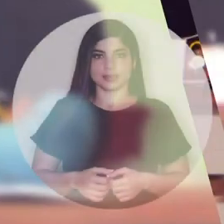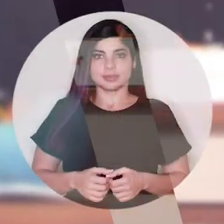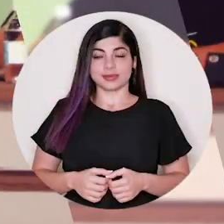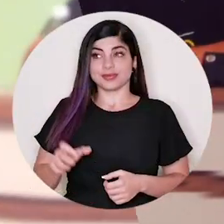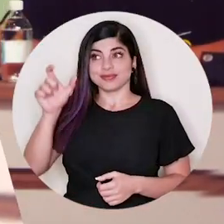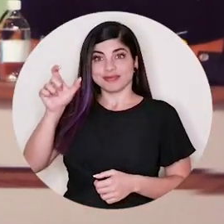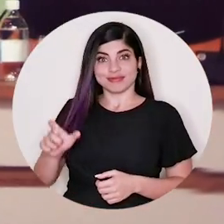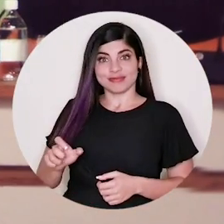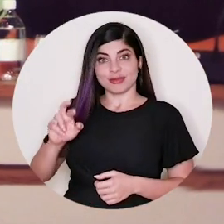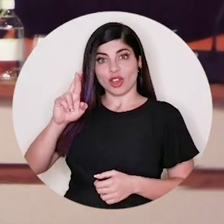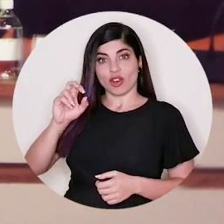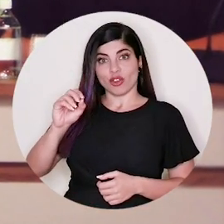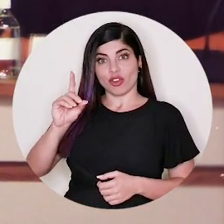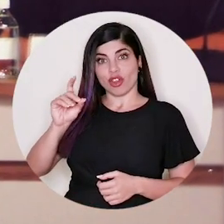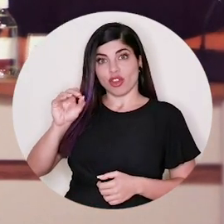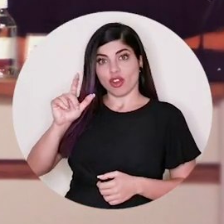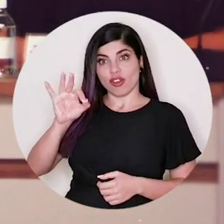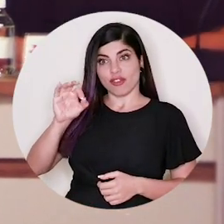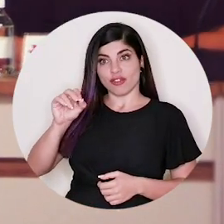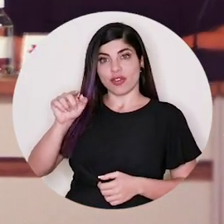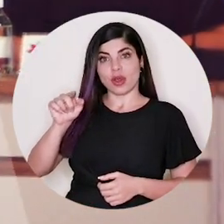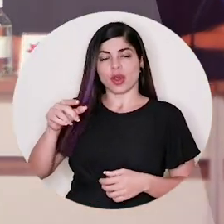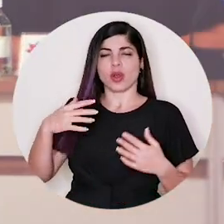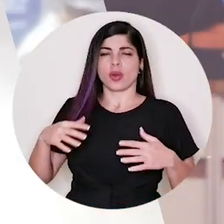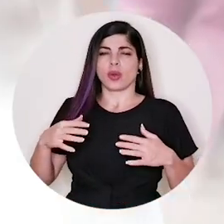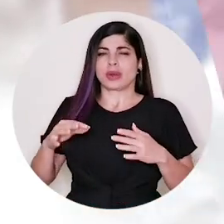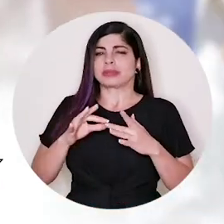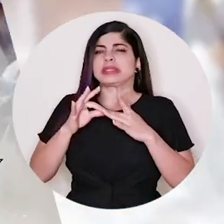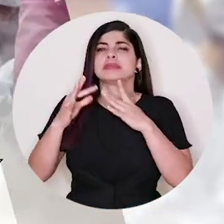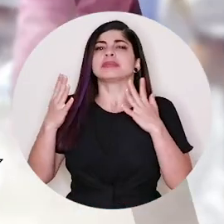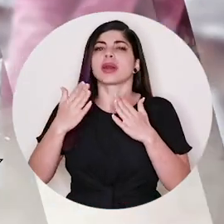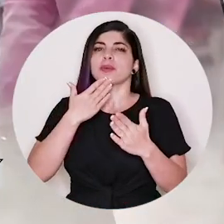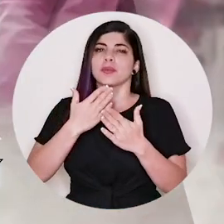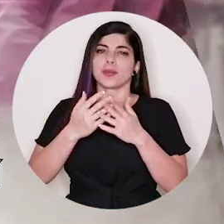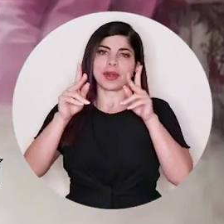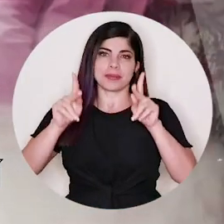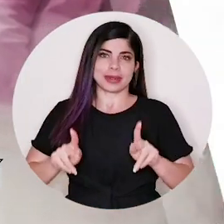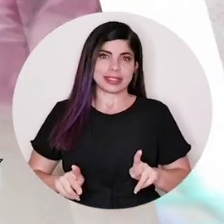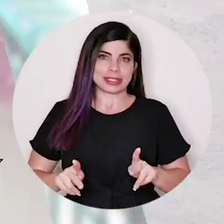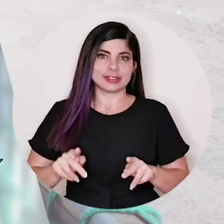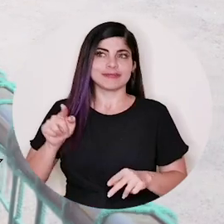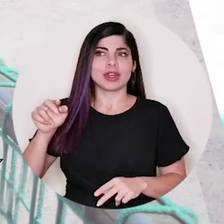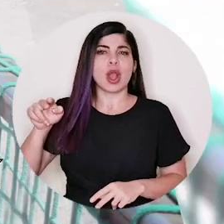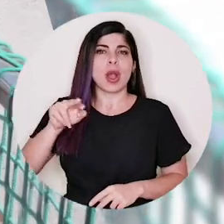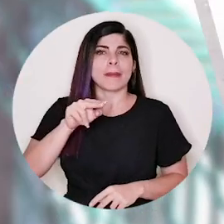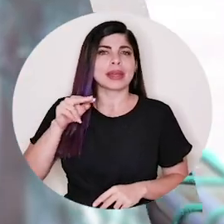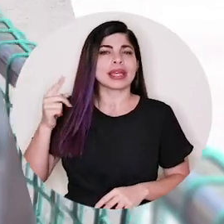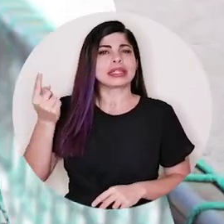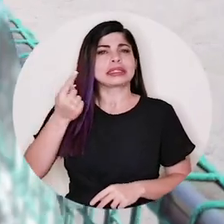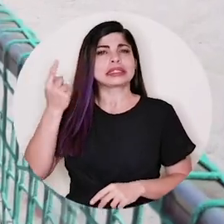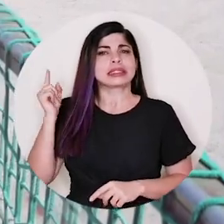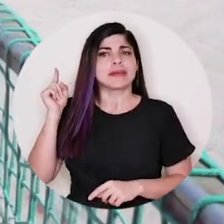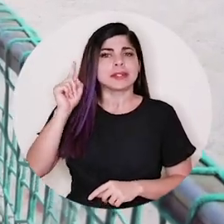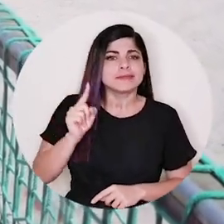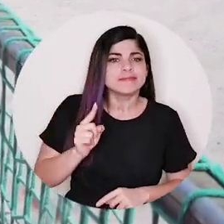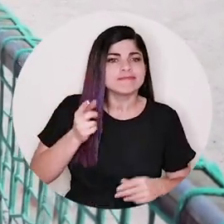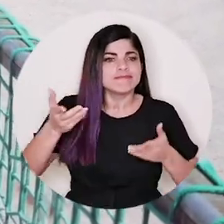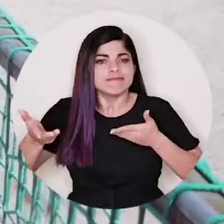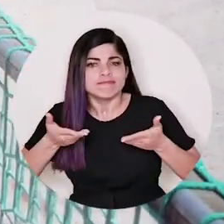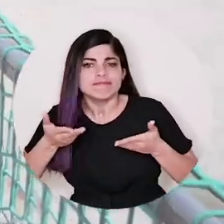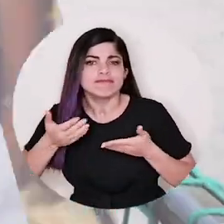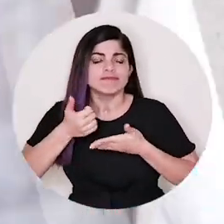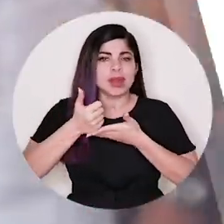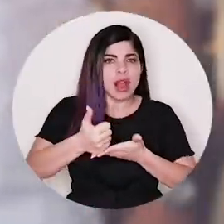Don Rodolfo es sobre todo una muy buena persona, es un compañero que siempre está ahí para colaborar, para ayudar